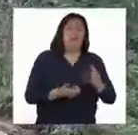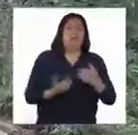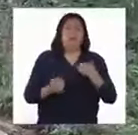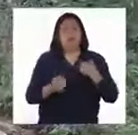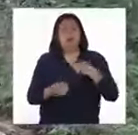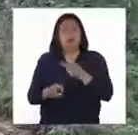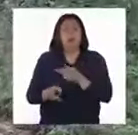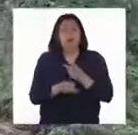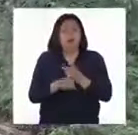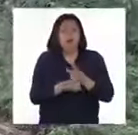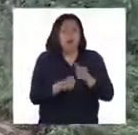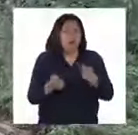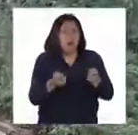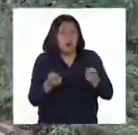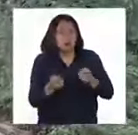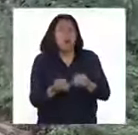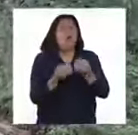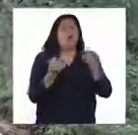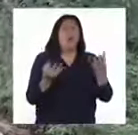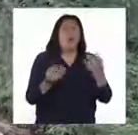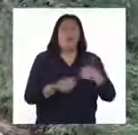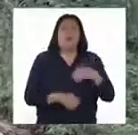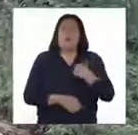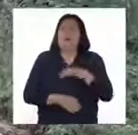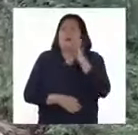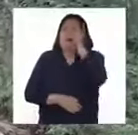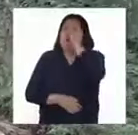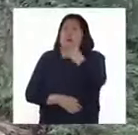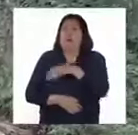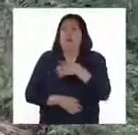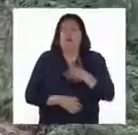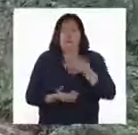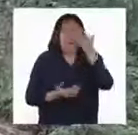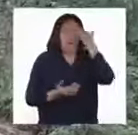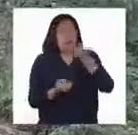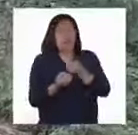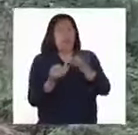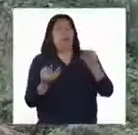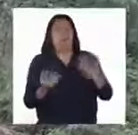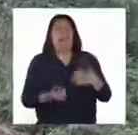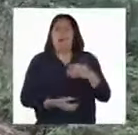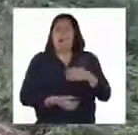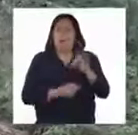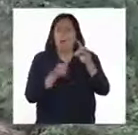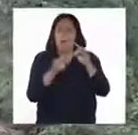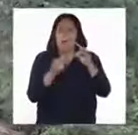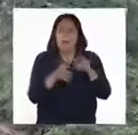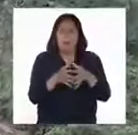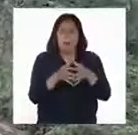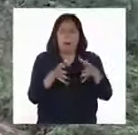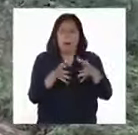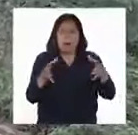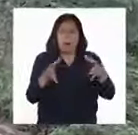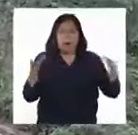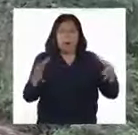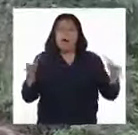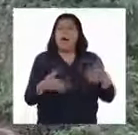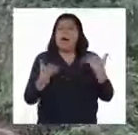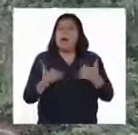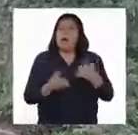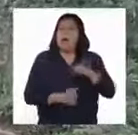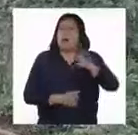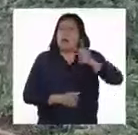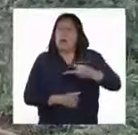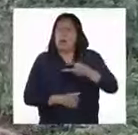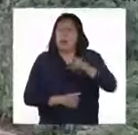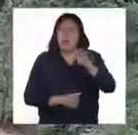que controlar cuántas hay en total. Pero cada vez nos resulta más difícil porque la cantidad de vicuñas aumenta. Ahorita tenemos casi 2